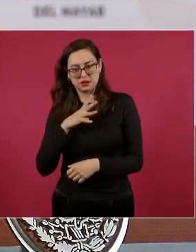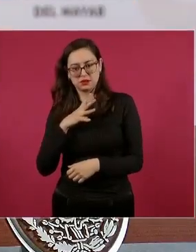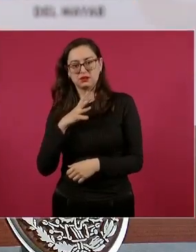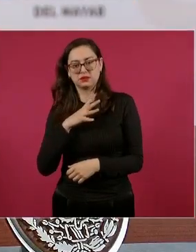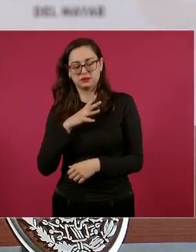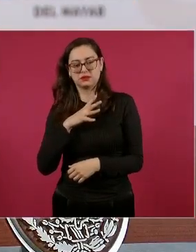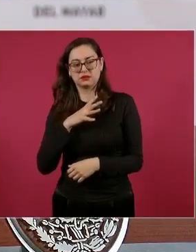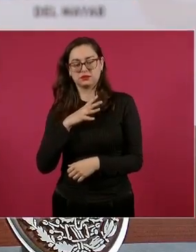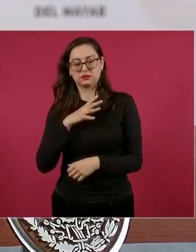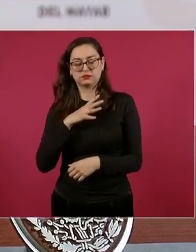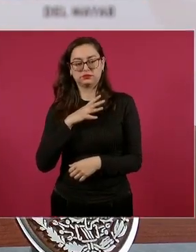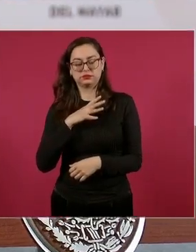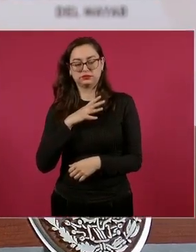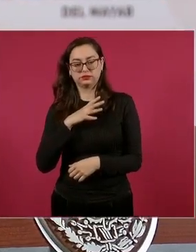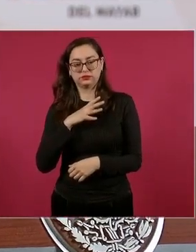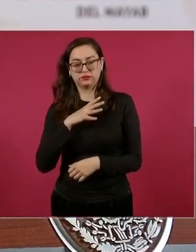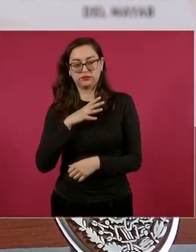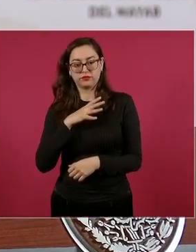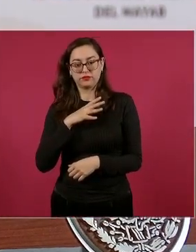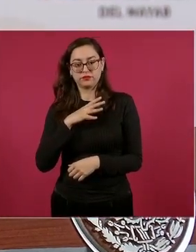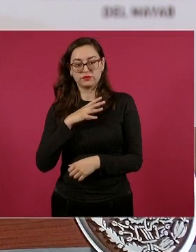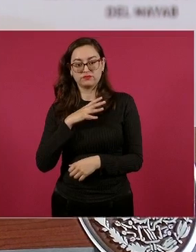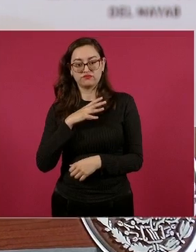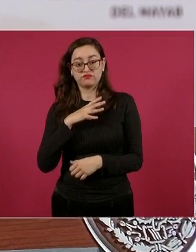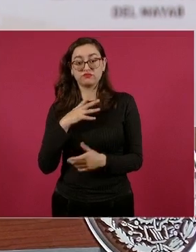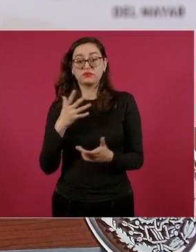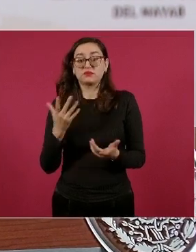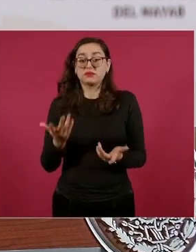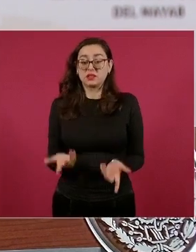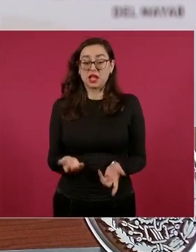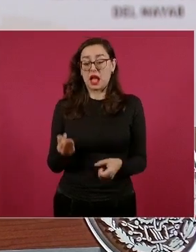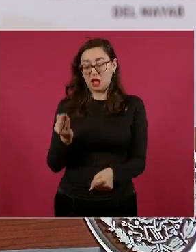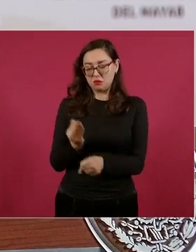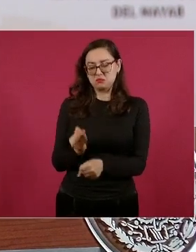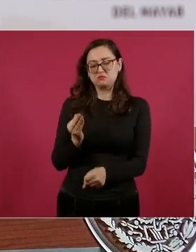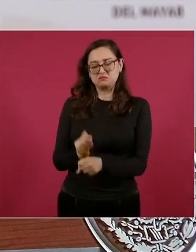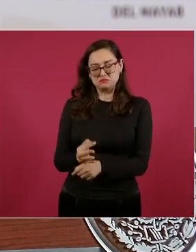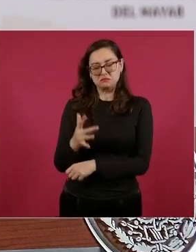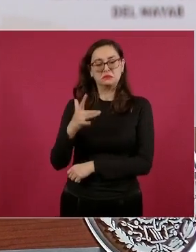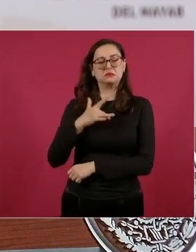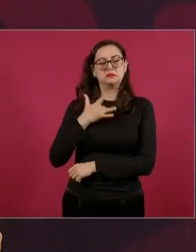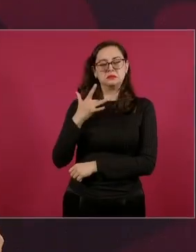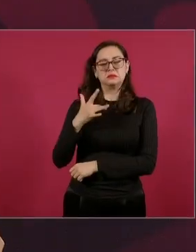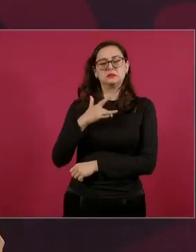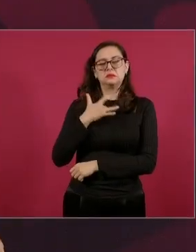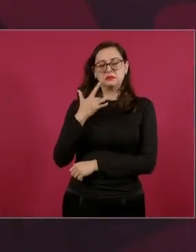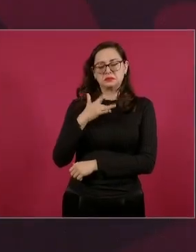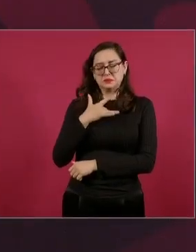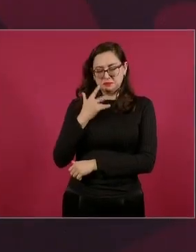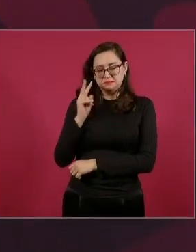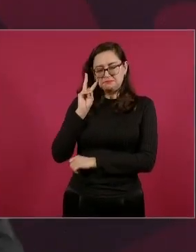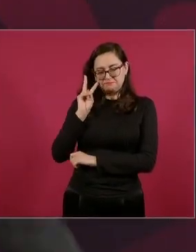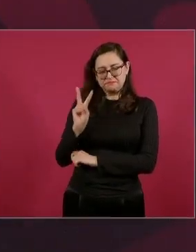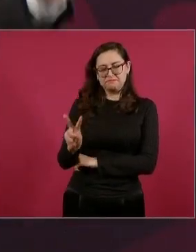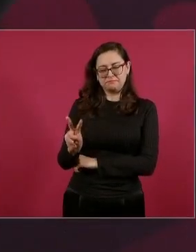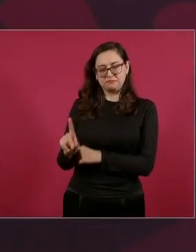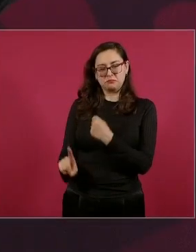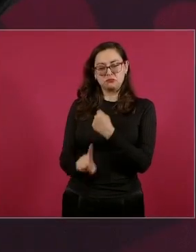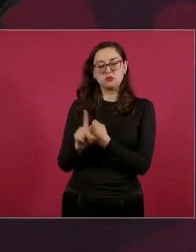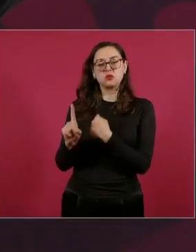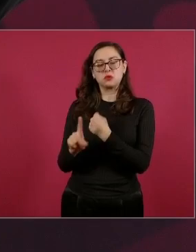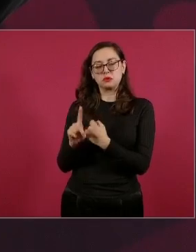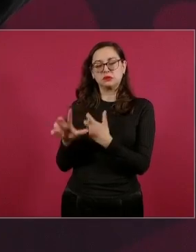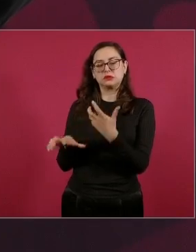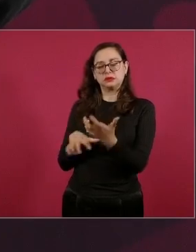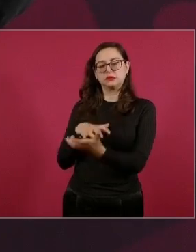Es muy probable que lo que quieran es el